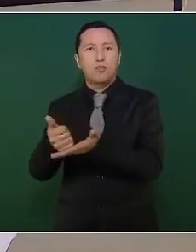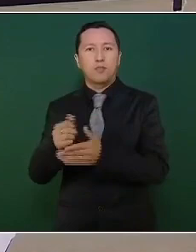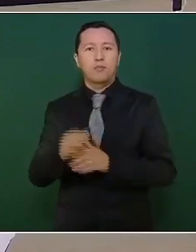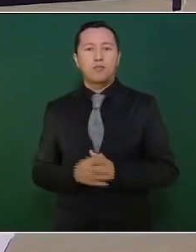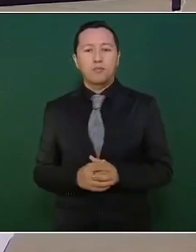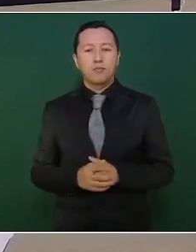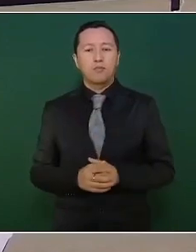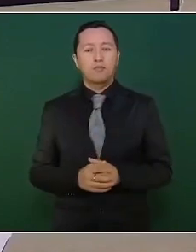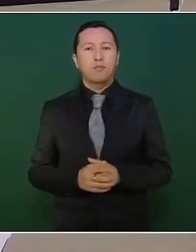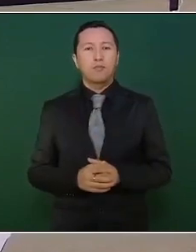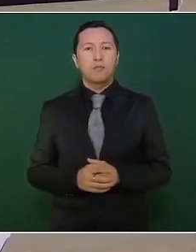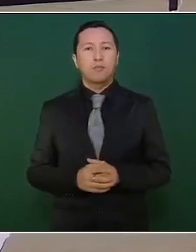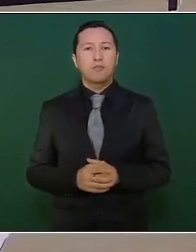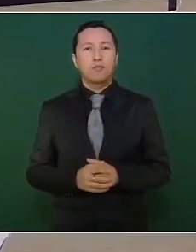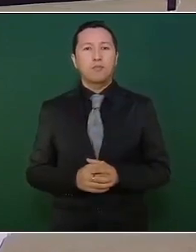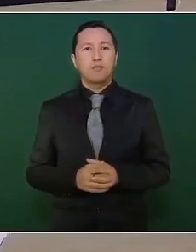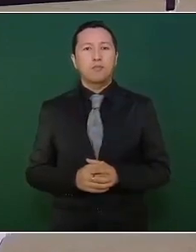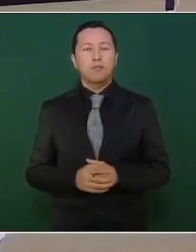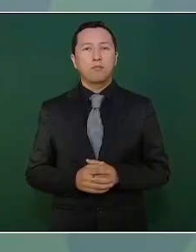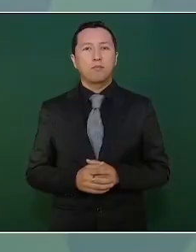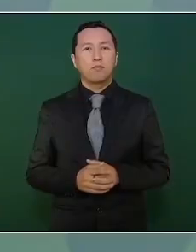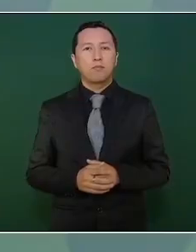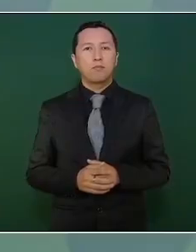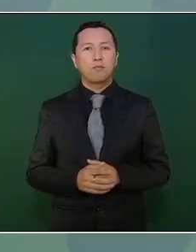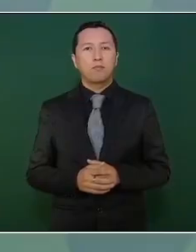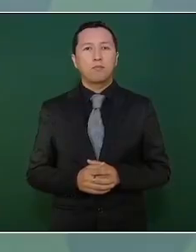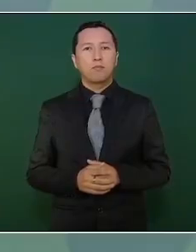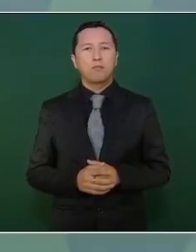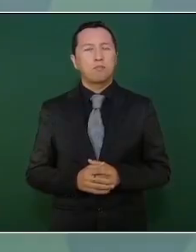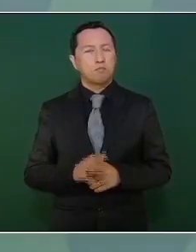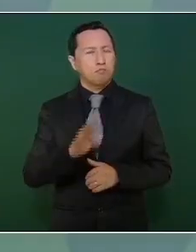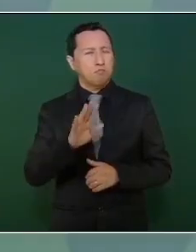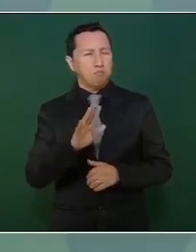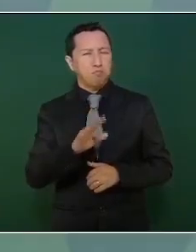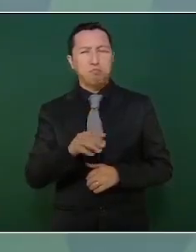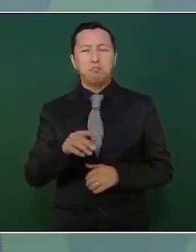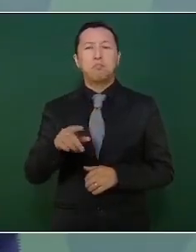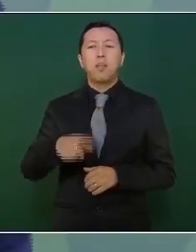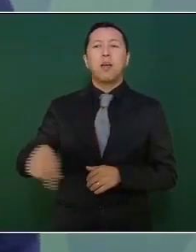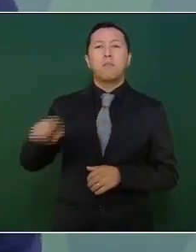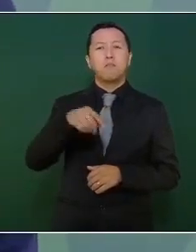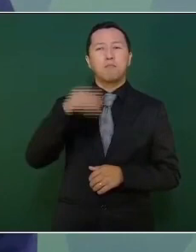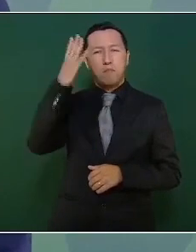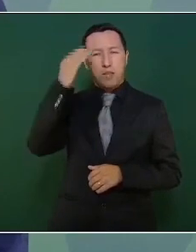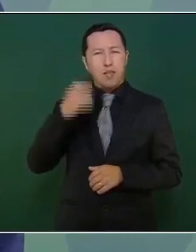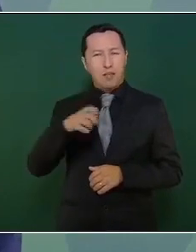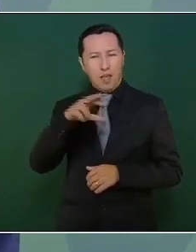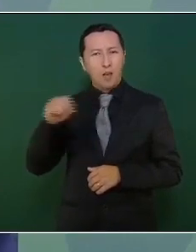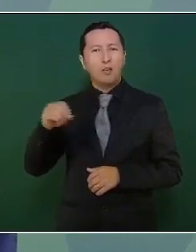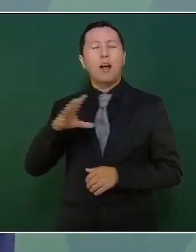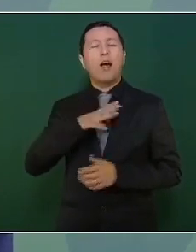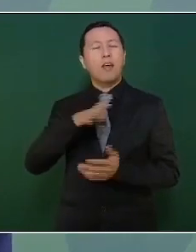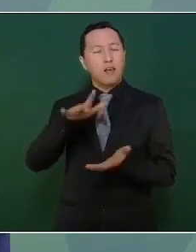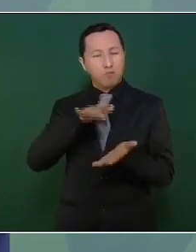garantizar que los mayas de Quintana Roo están recibiendo apoyo